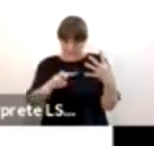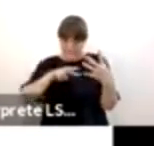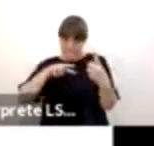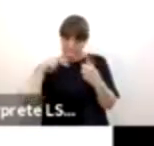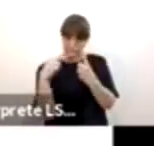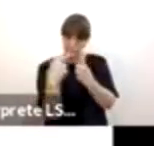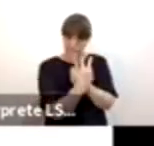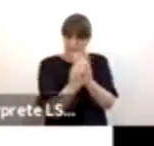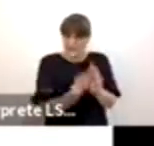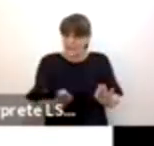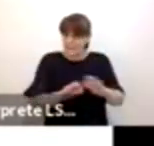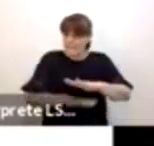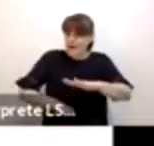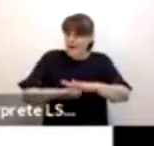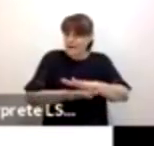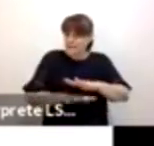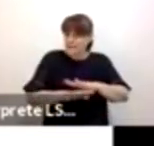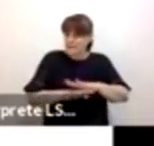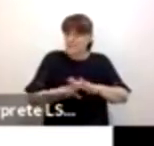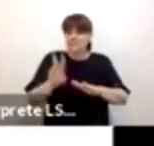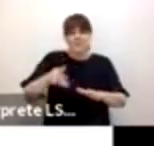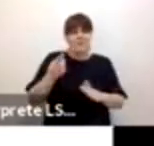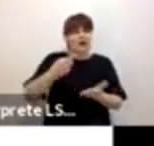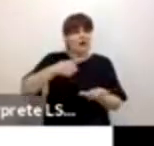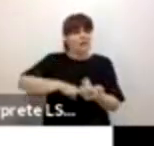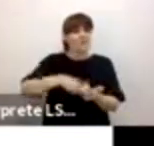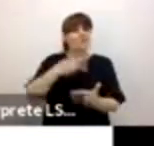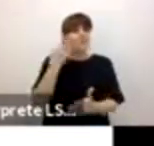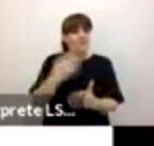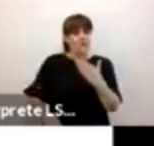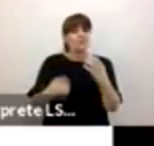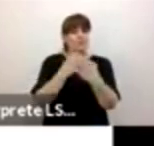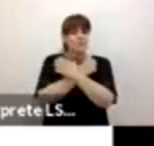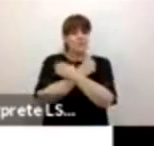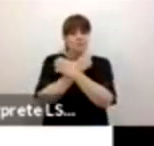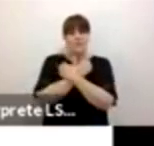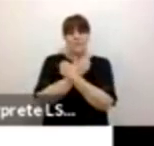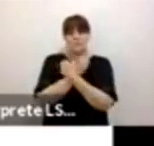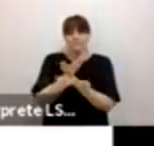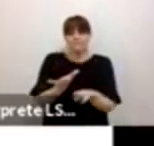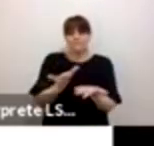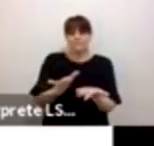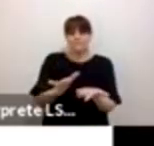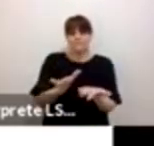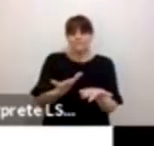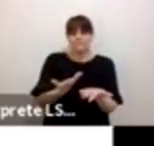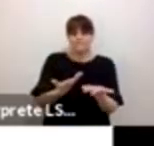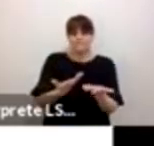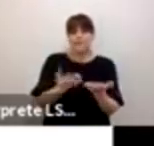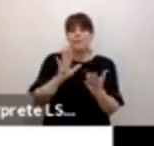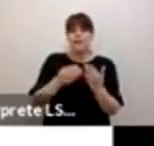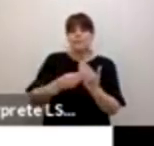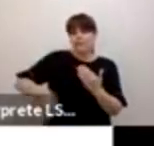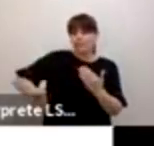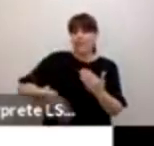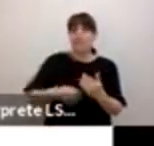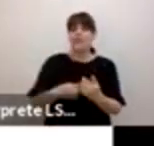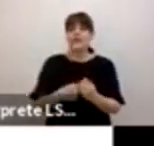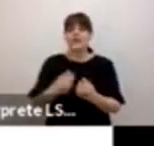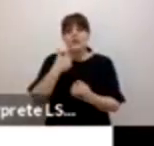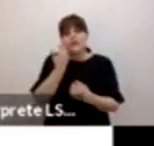no necesariamente tenemos consolidadas en nuestro sistema educativo. A mí me gustaría decir